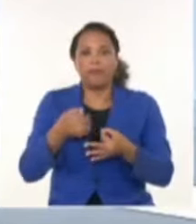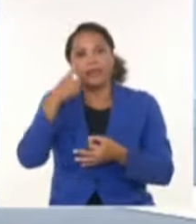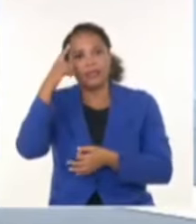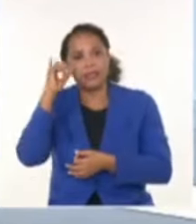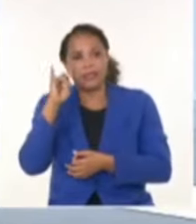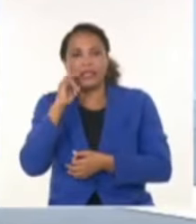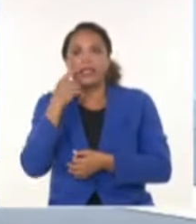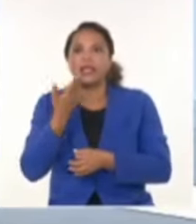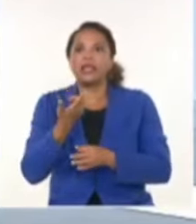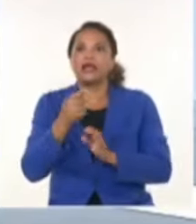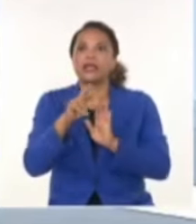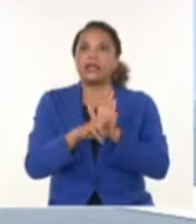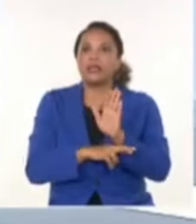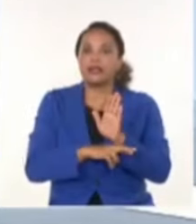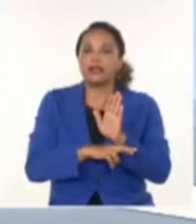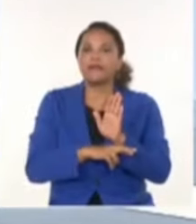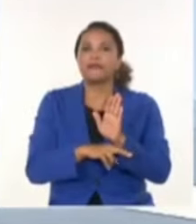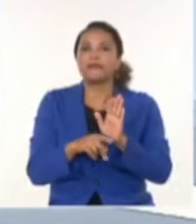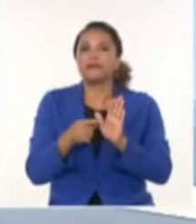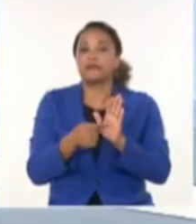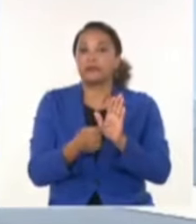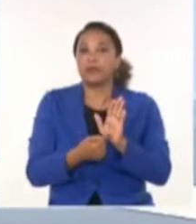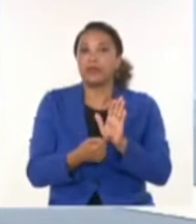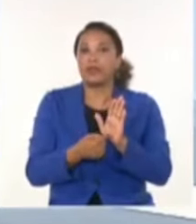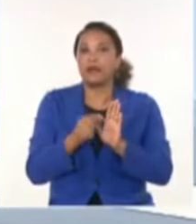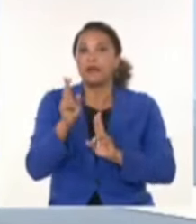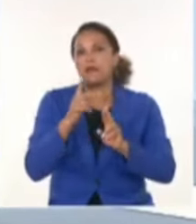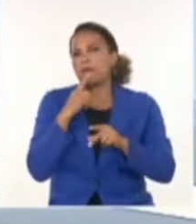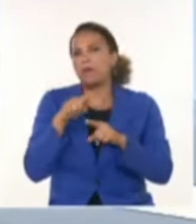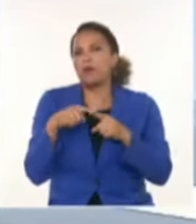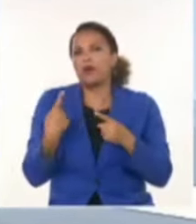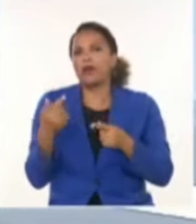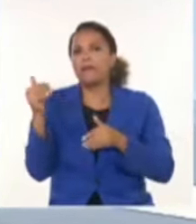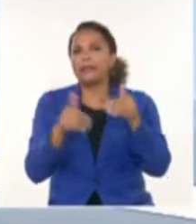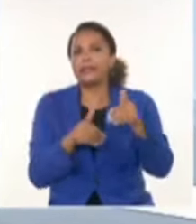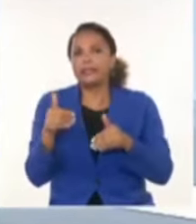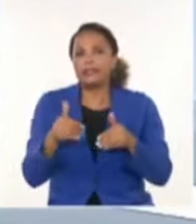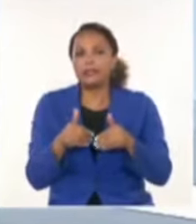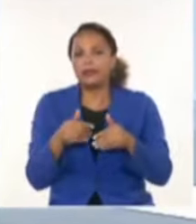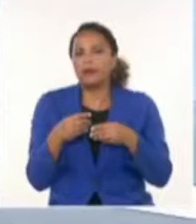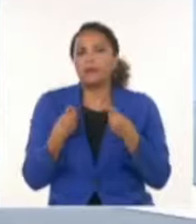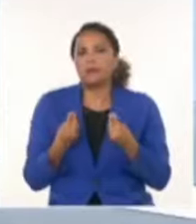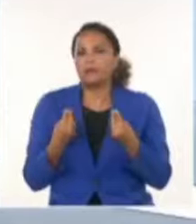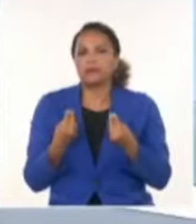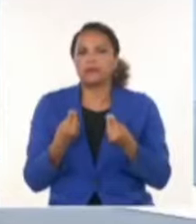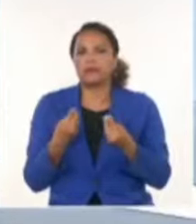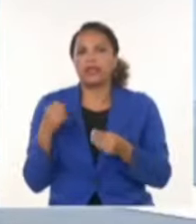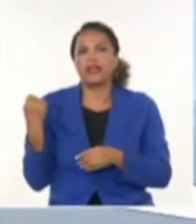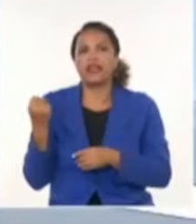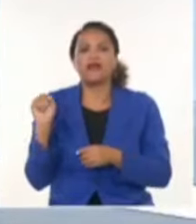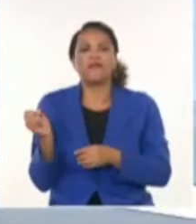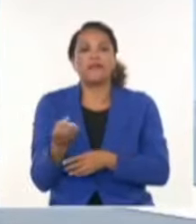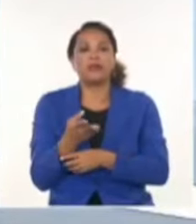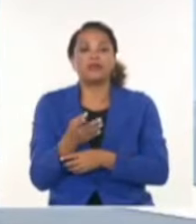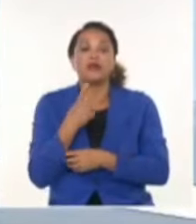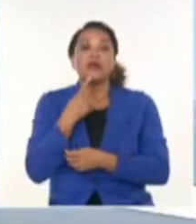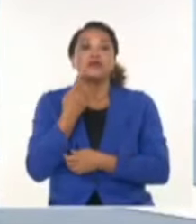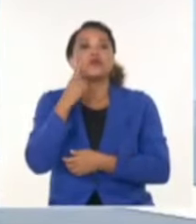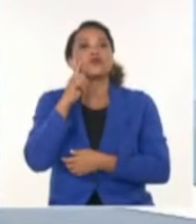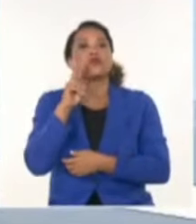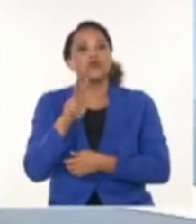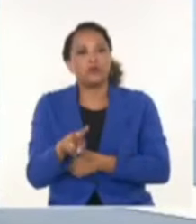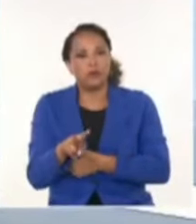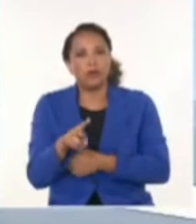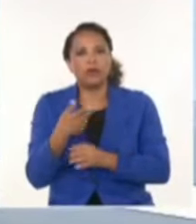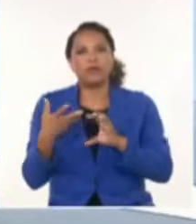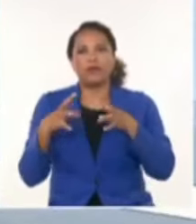reglas del juego van a estar amañadas, ¿para qué participan y se montan su propia farsa electoral? ¿Acaso no se nota un patrón?